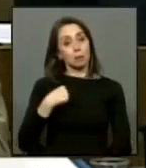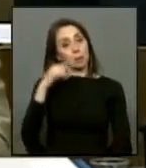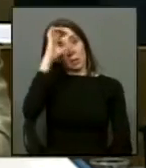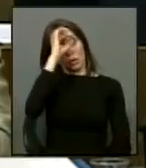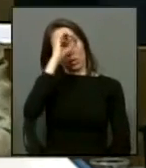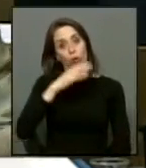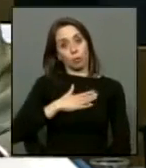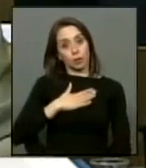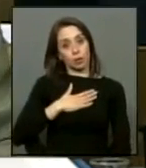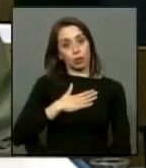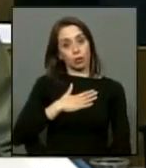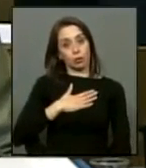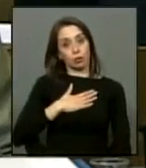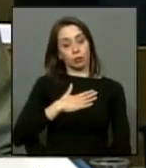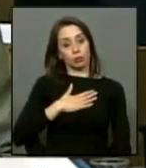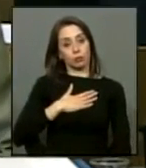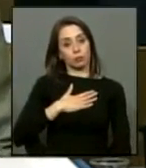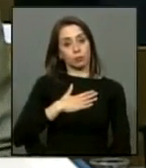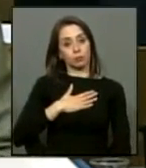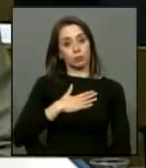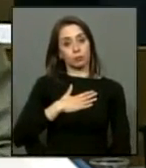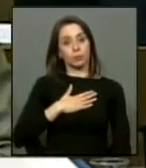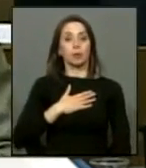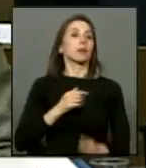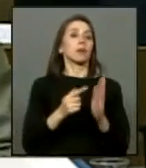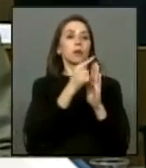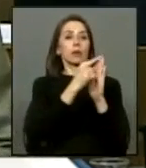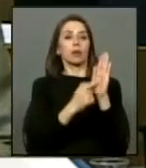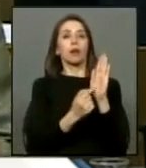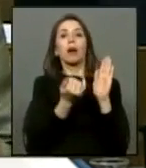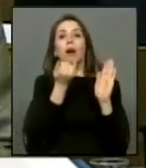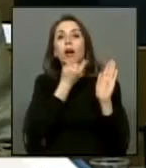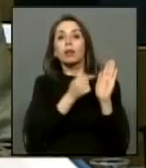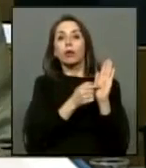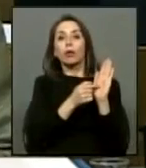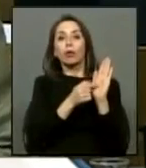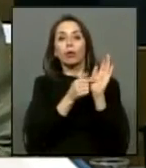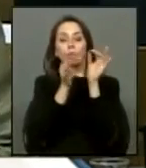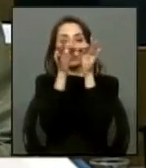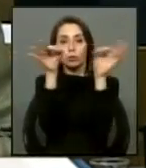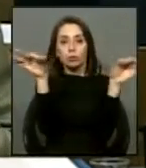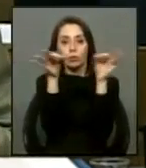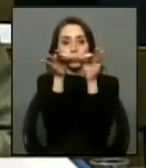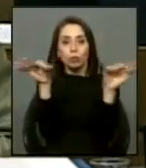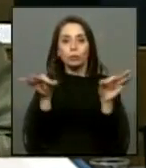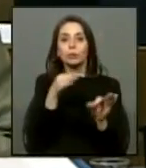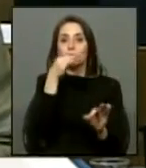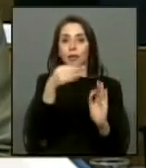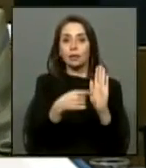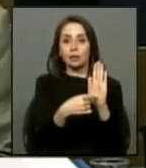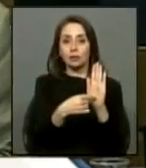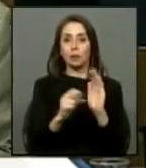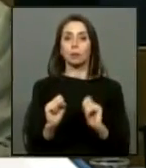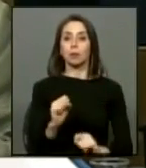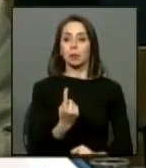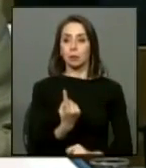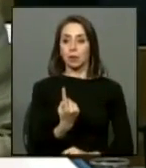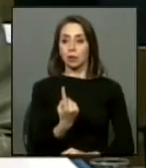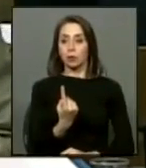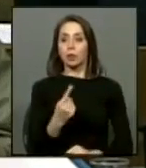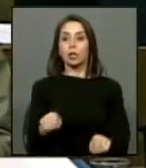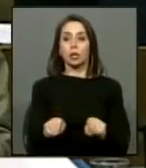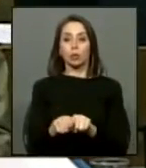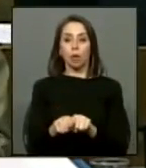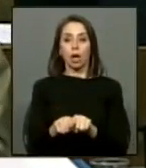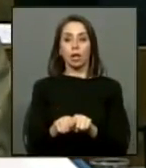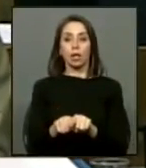y acá entro a mi opinión personal errores en la forma en que está planteado en primer término y tal